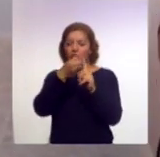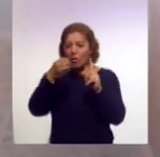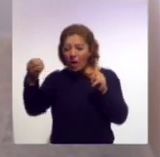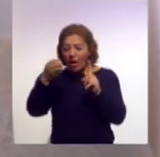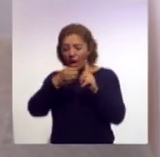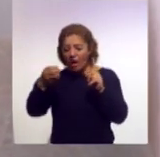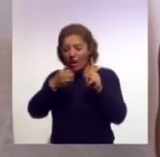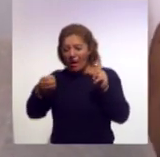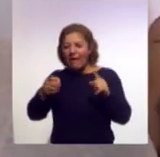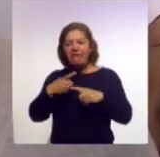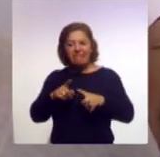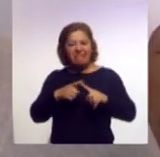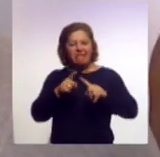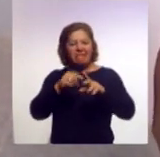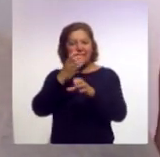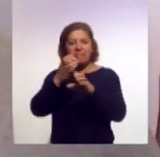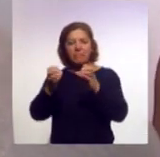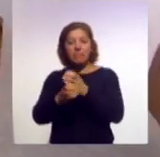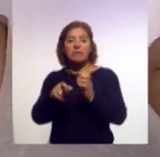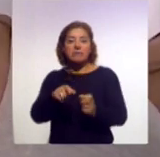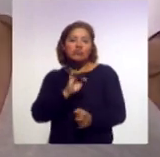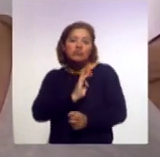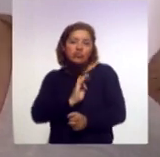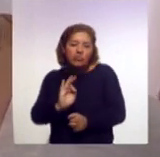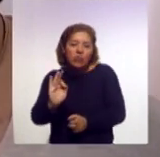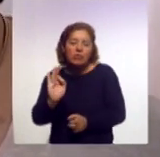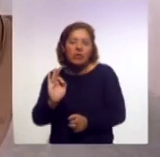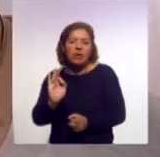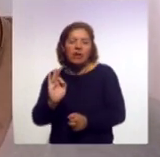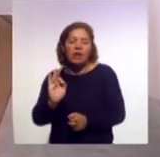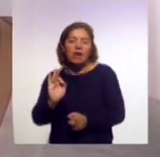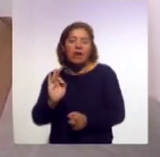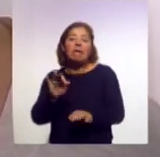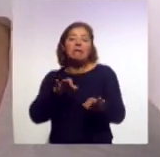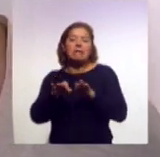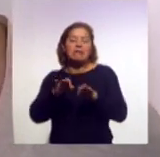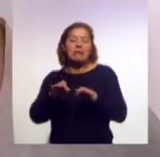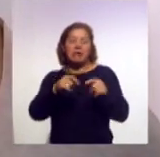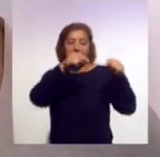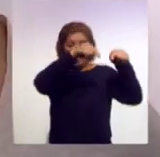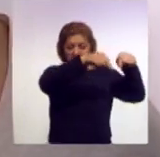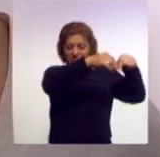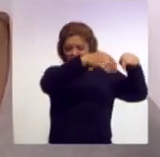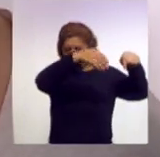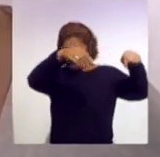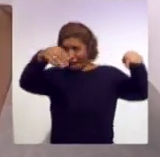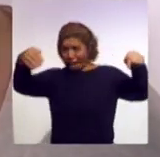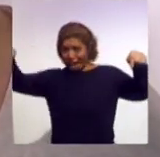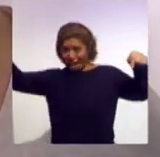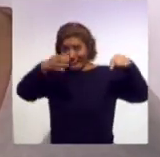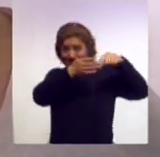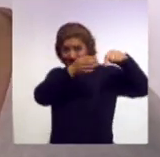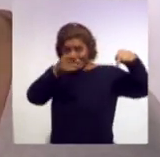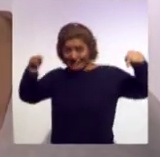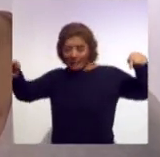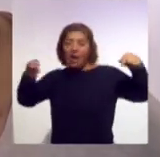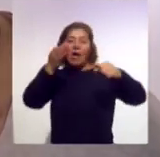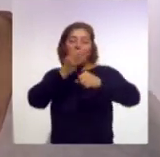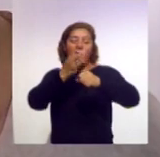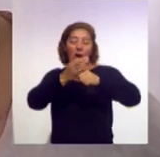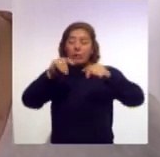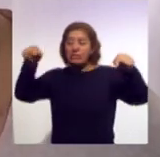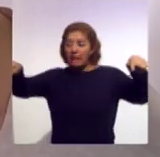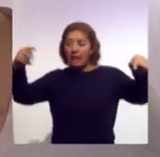de cuestiones que podamos hacer a lo largo de la ruta ¿no? o sea no tener nada más los